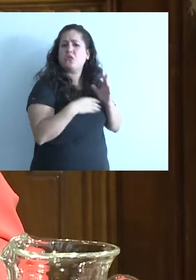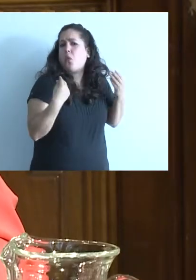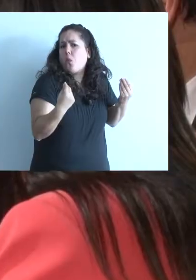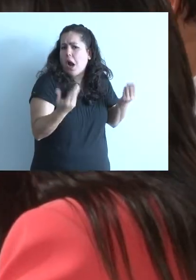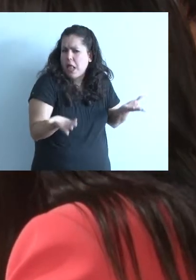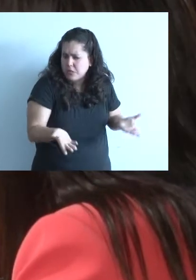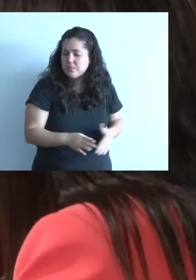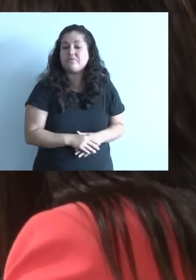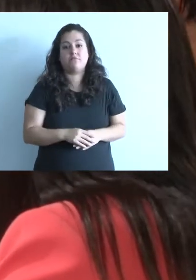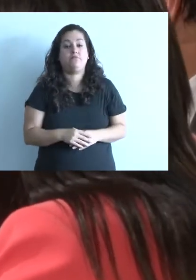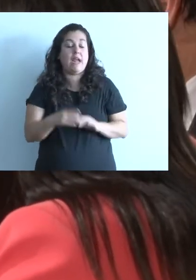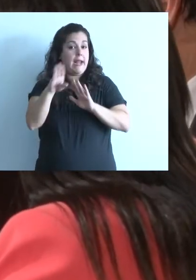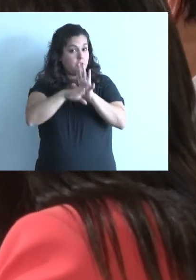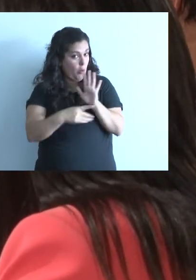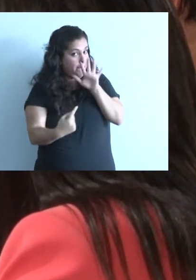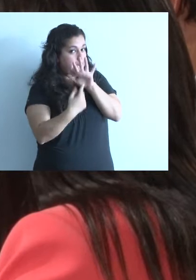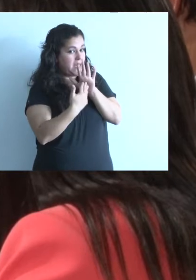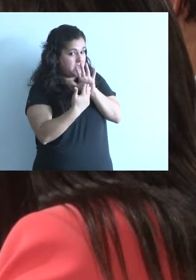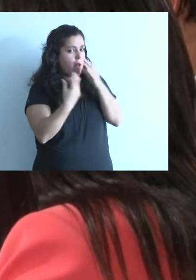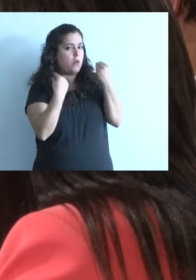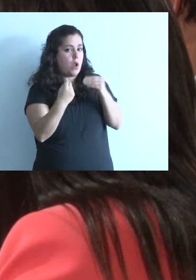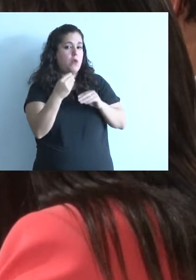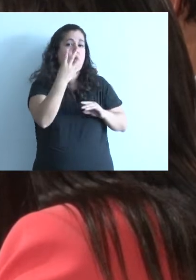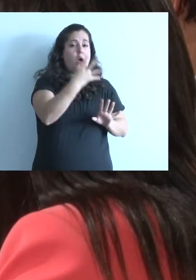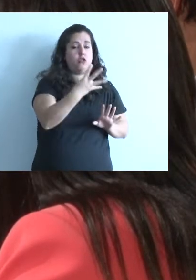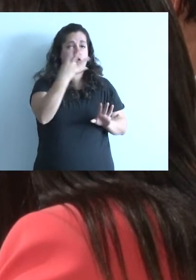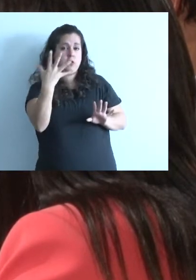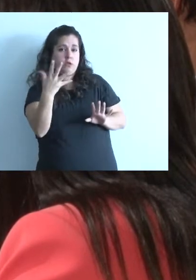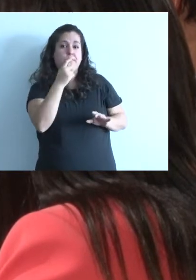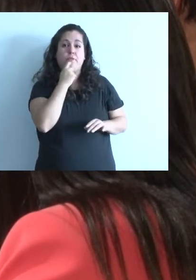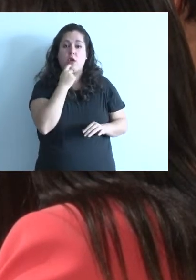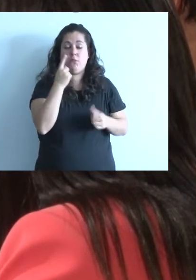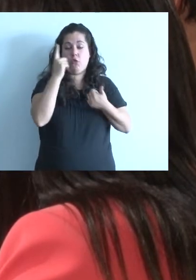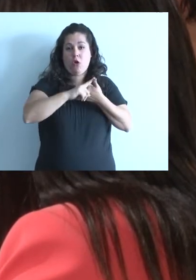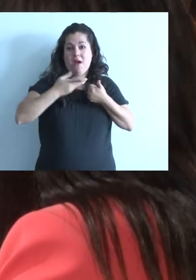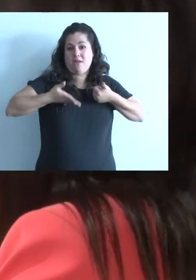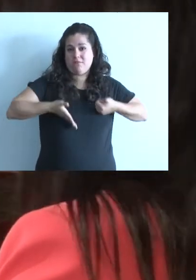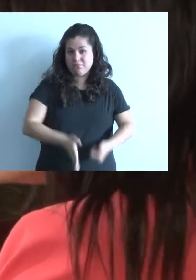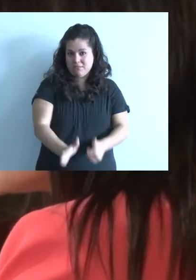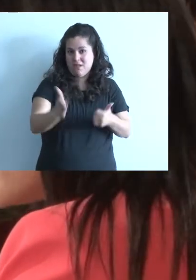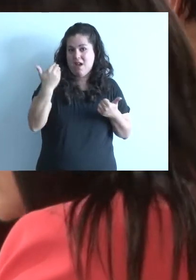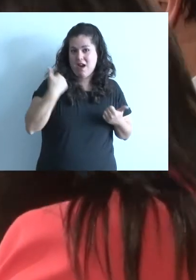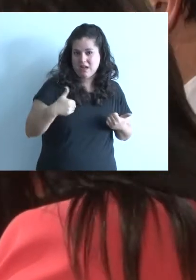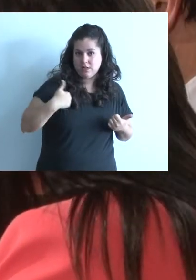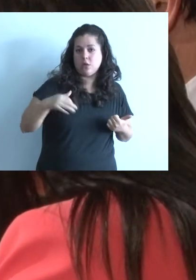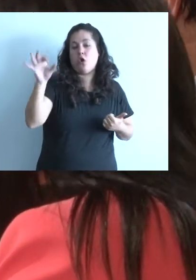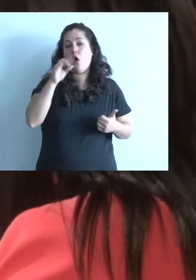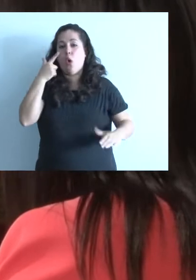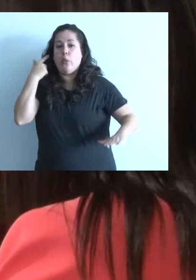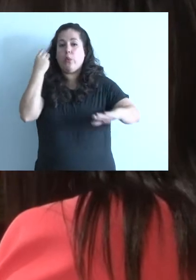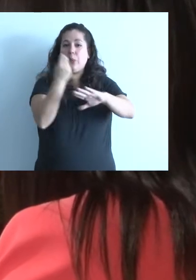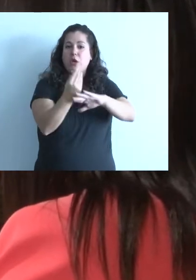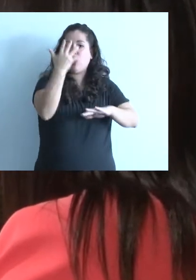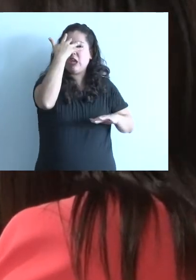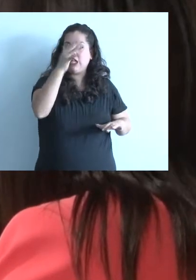digamos? Bueno, los requisitos principales son cuatro o cinco. A ver, ser argentino o naturalizado